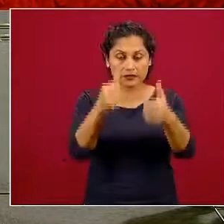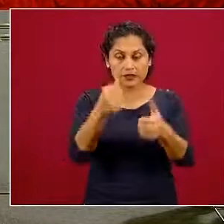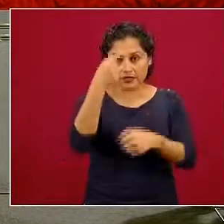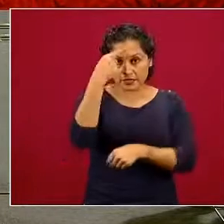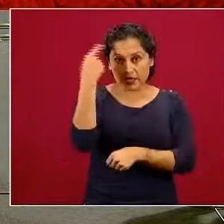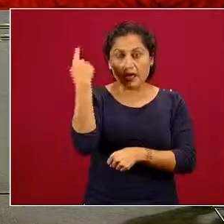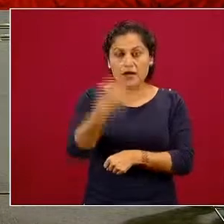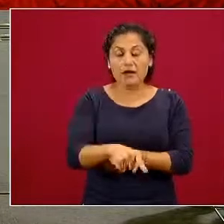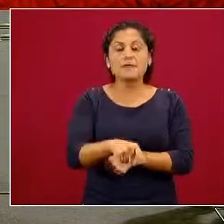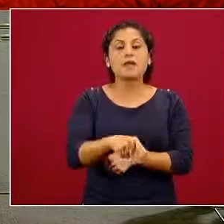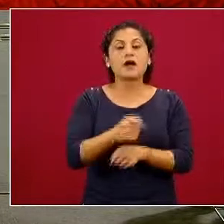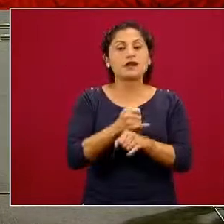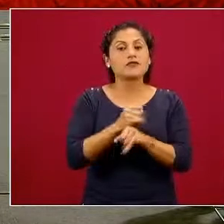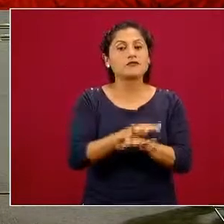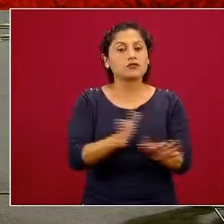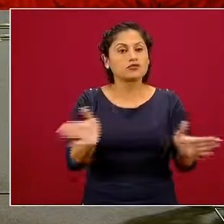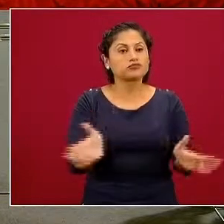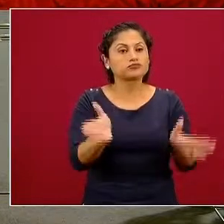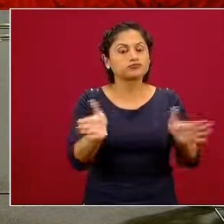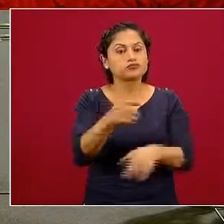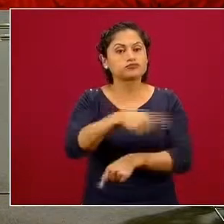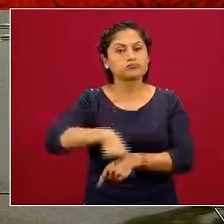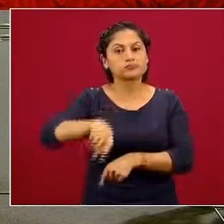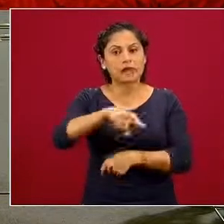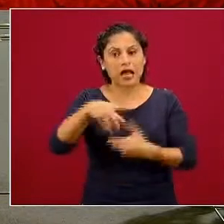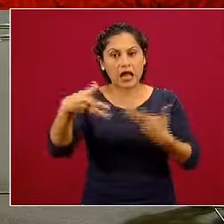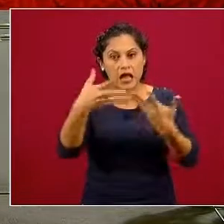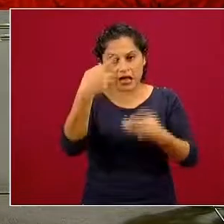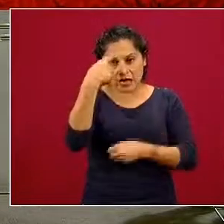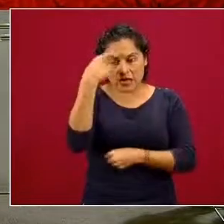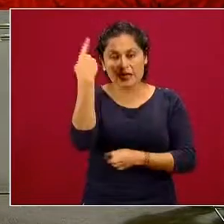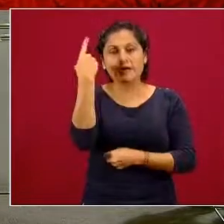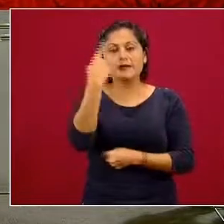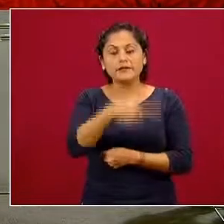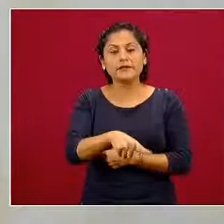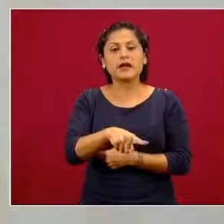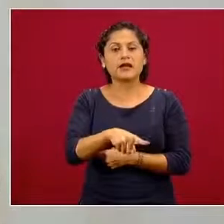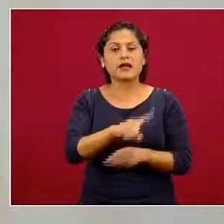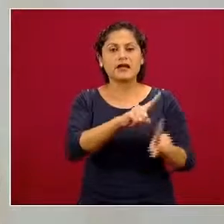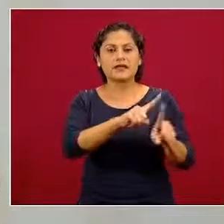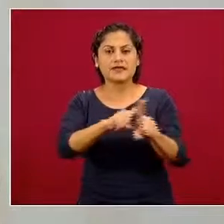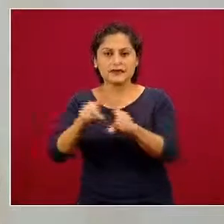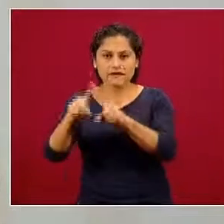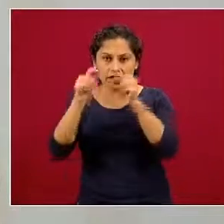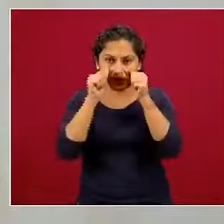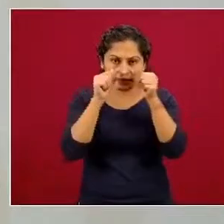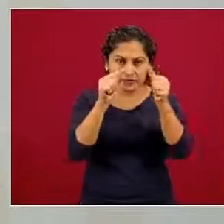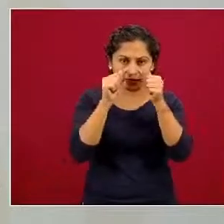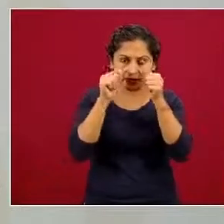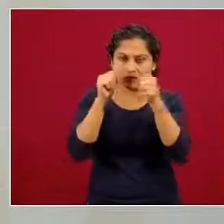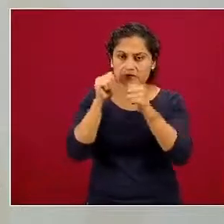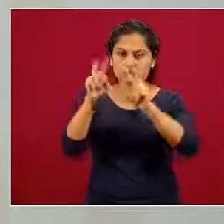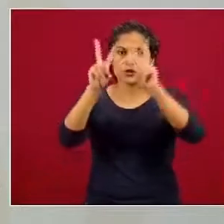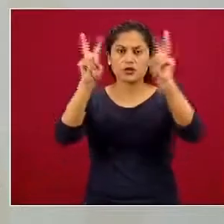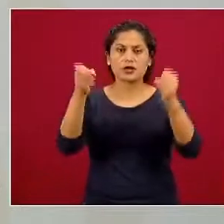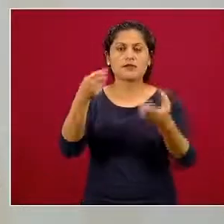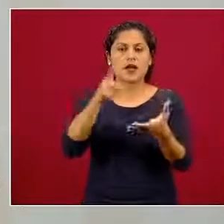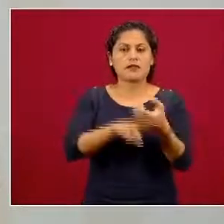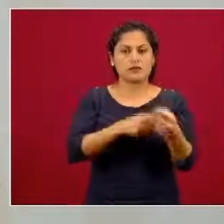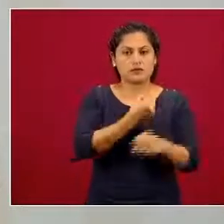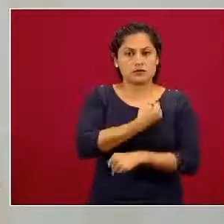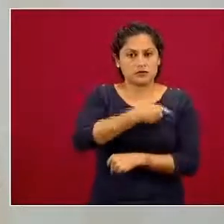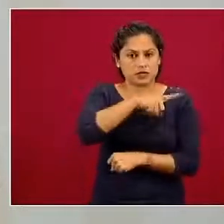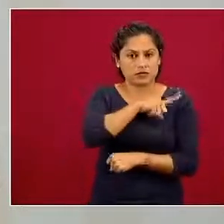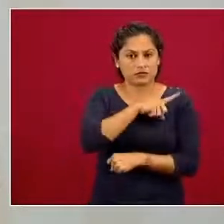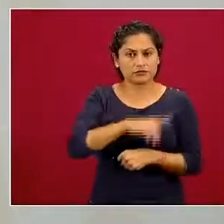participación de múltiples actores ligados a los diversos determinantes de la salud, como lo